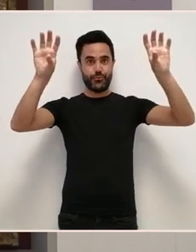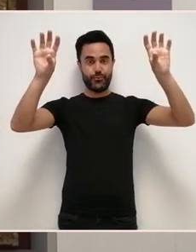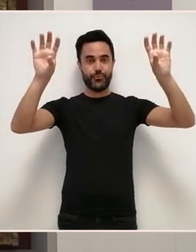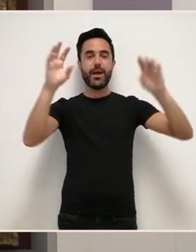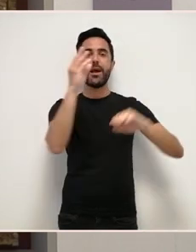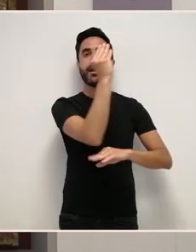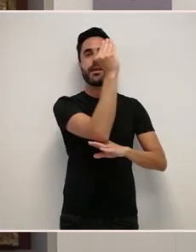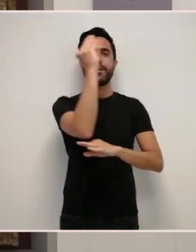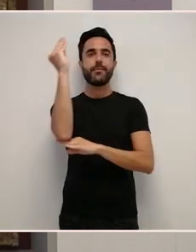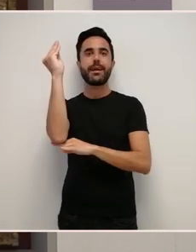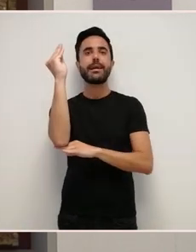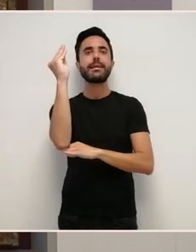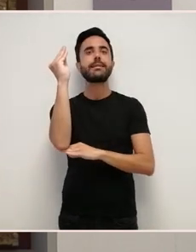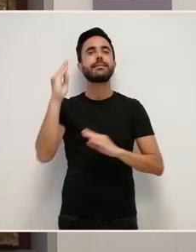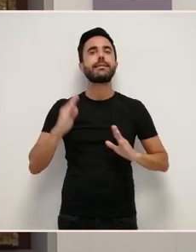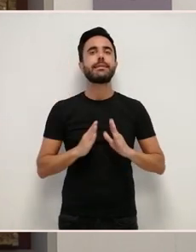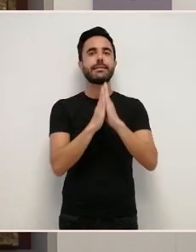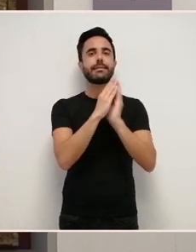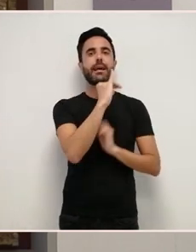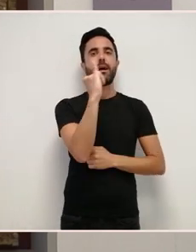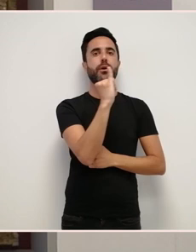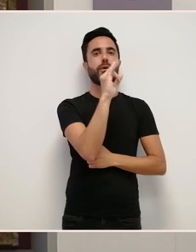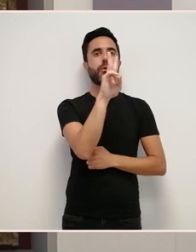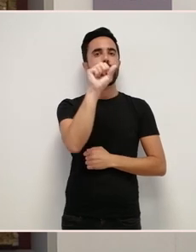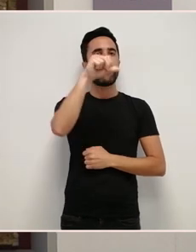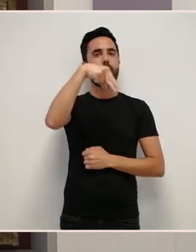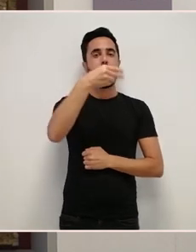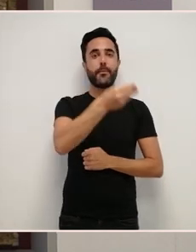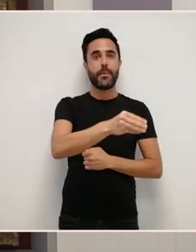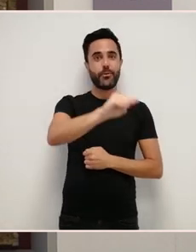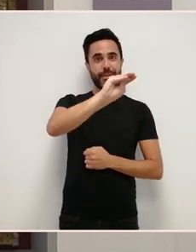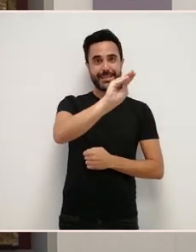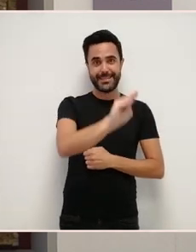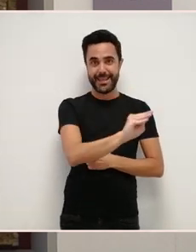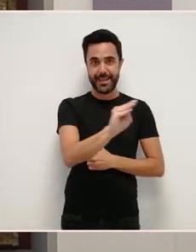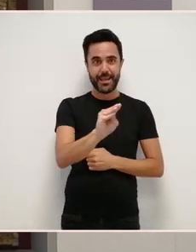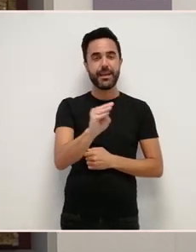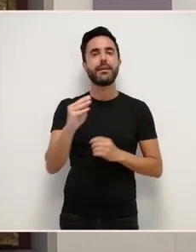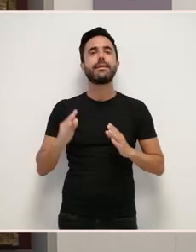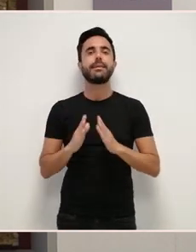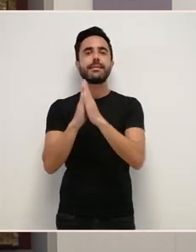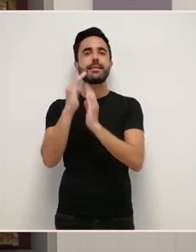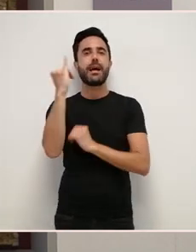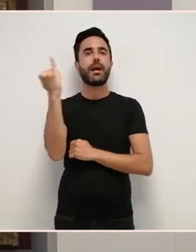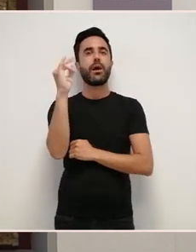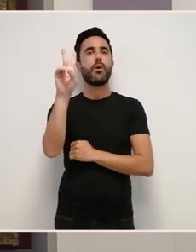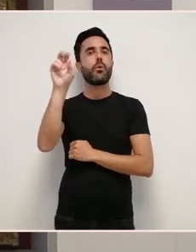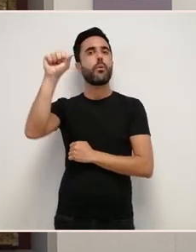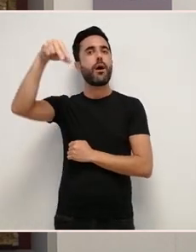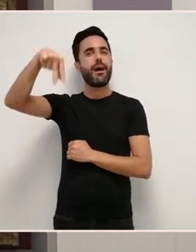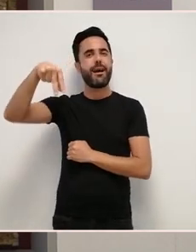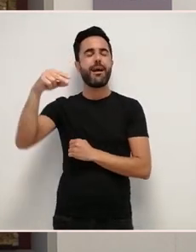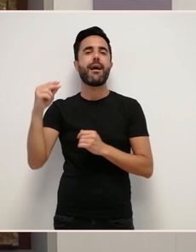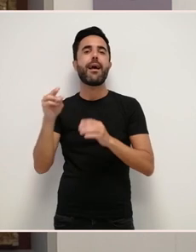situaronse as imaxes de San Juan Bautista e San Juan Evangelista Pero o documento tamén nos indica